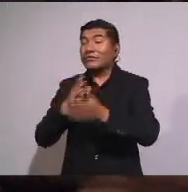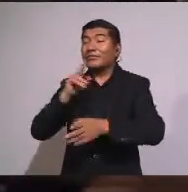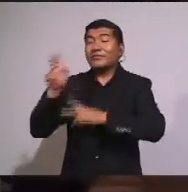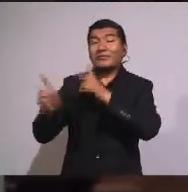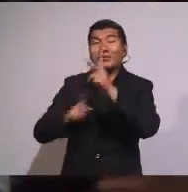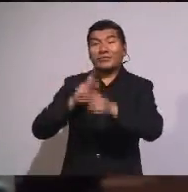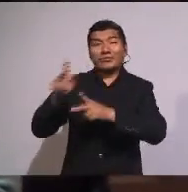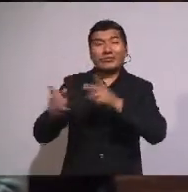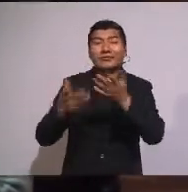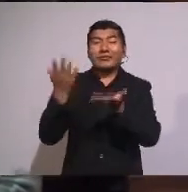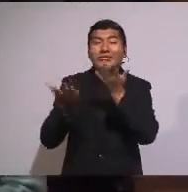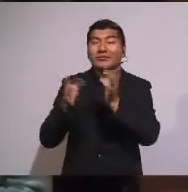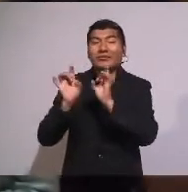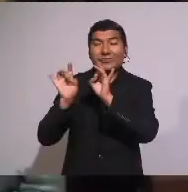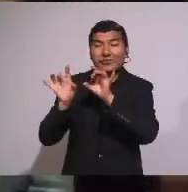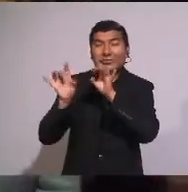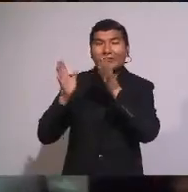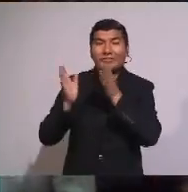odian